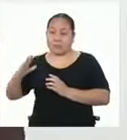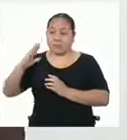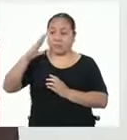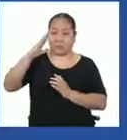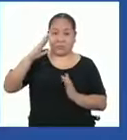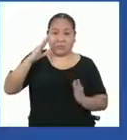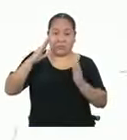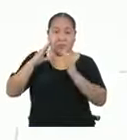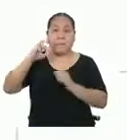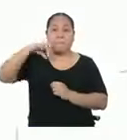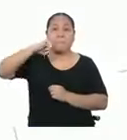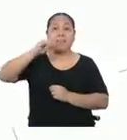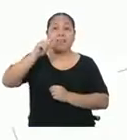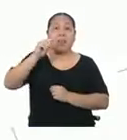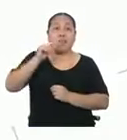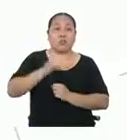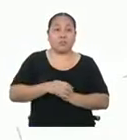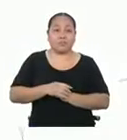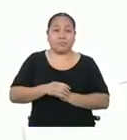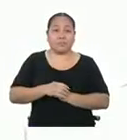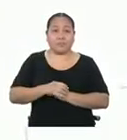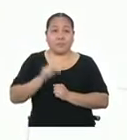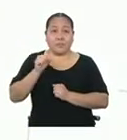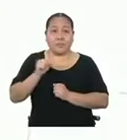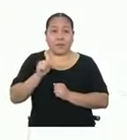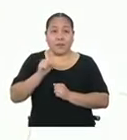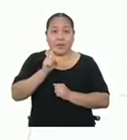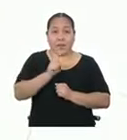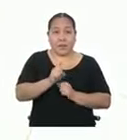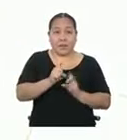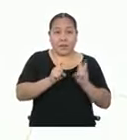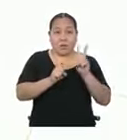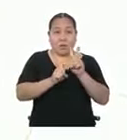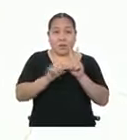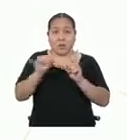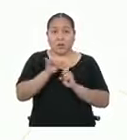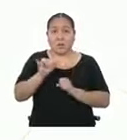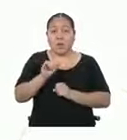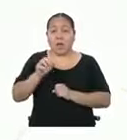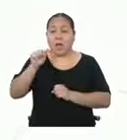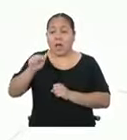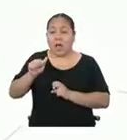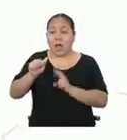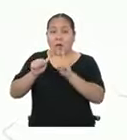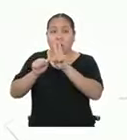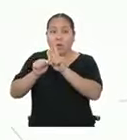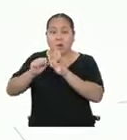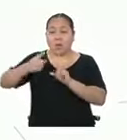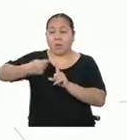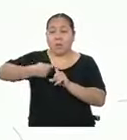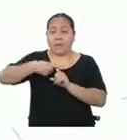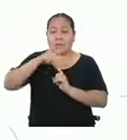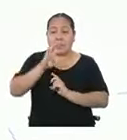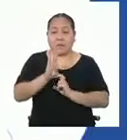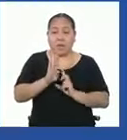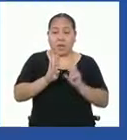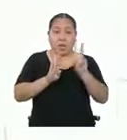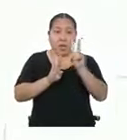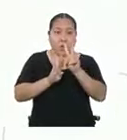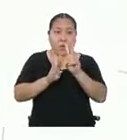muestro en pantalla. El cuadrado de la hipotenusa es igual a la suma de los cuadrados de los catetos.